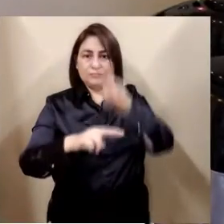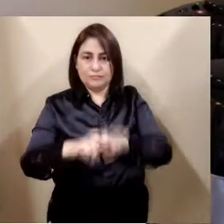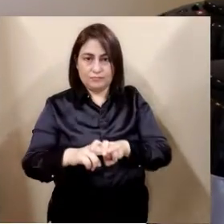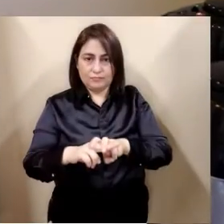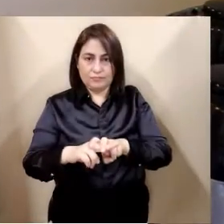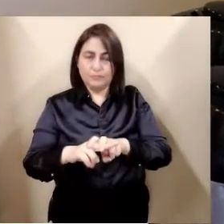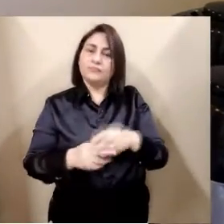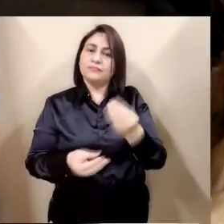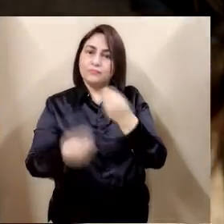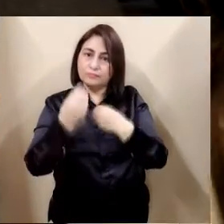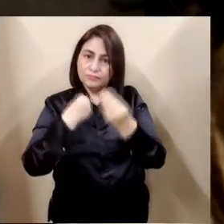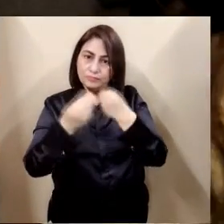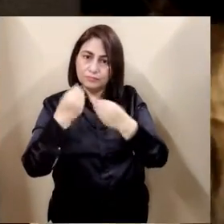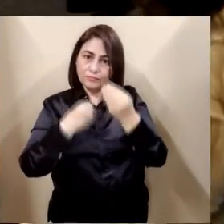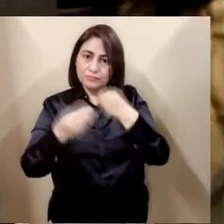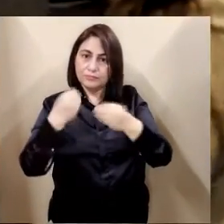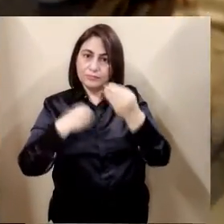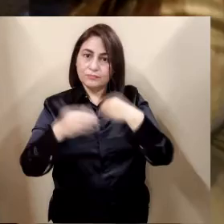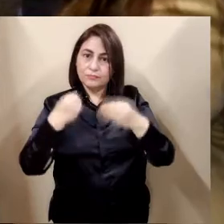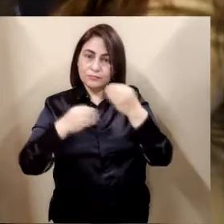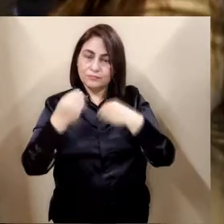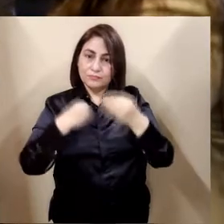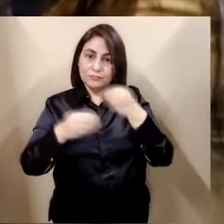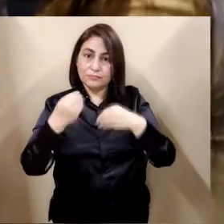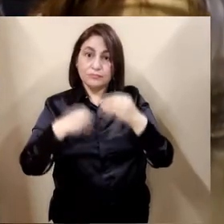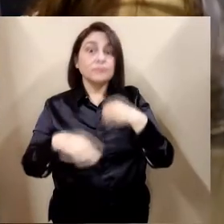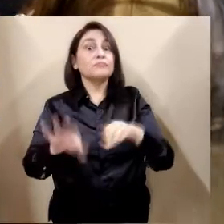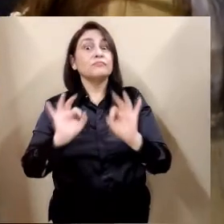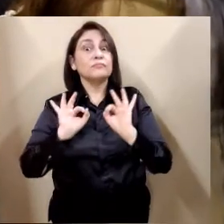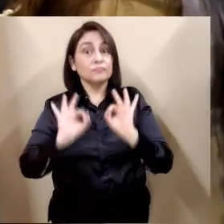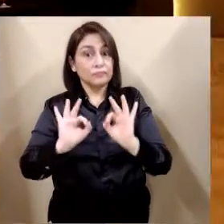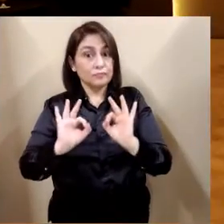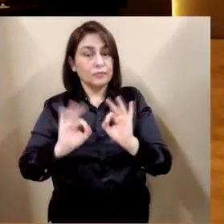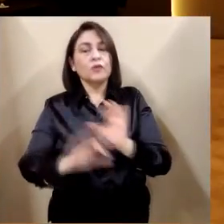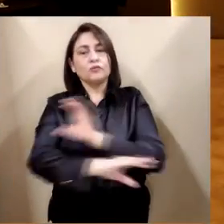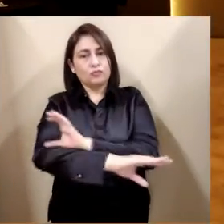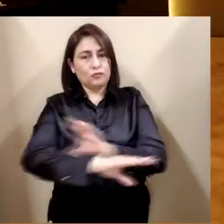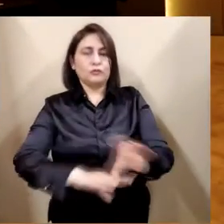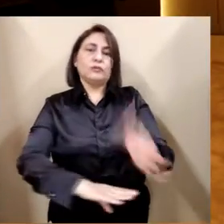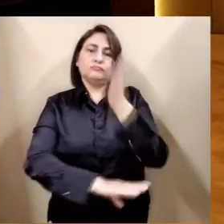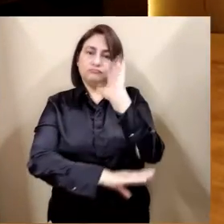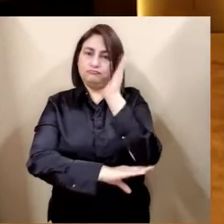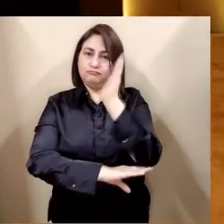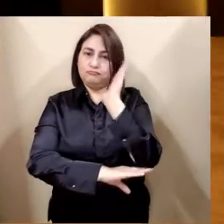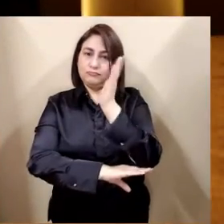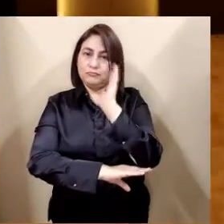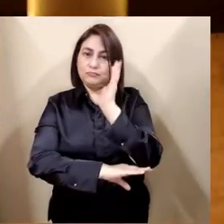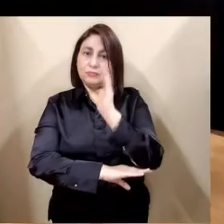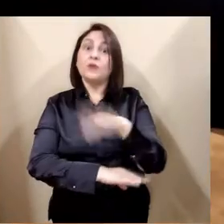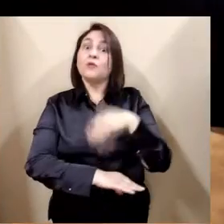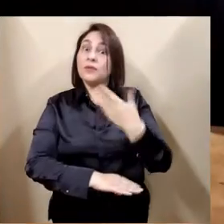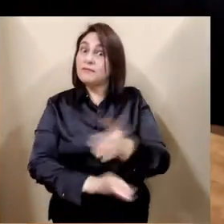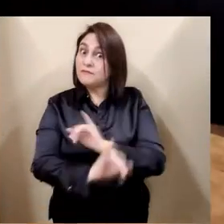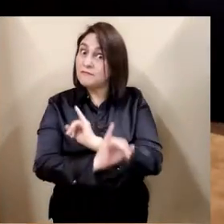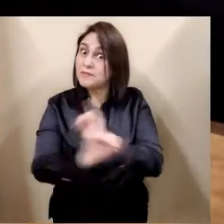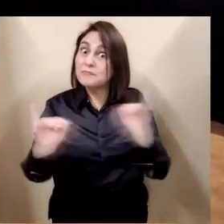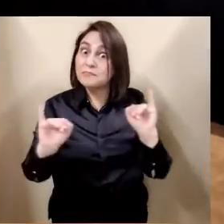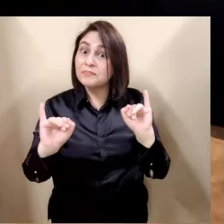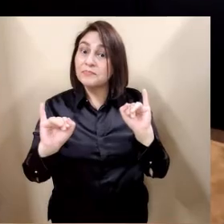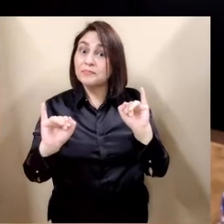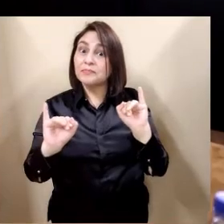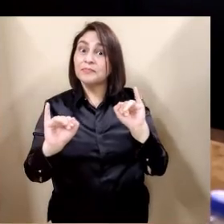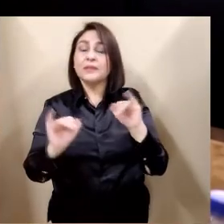Regresan a sus lugares donde consumen los alimentos y bebidas. Una vez terminada la capacitación, la gente